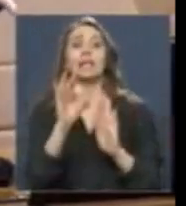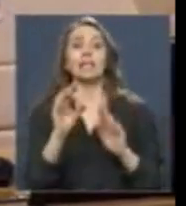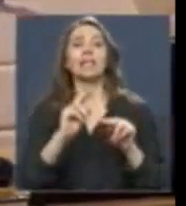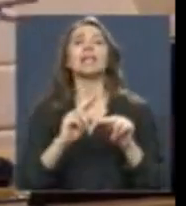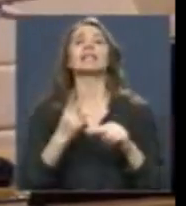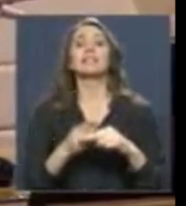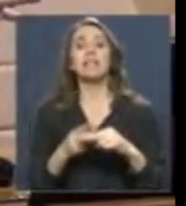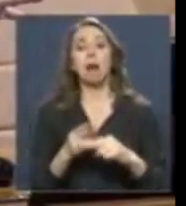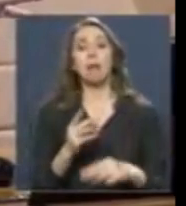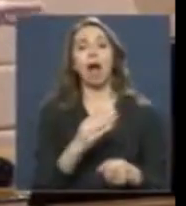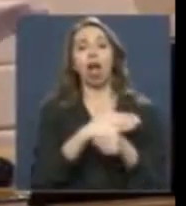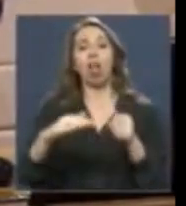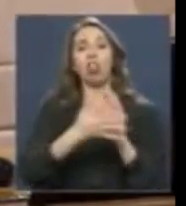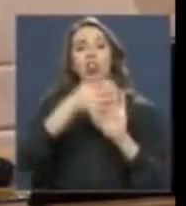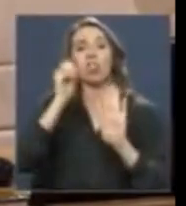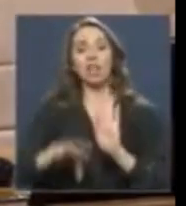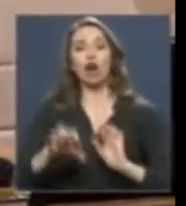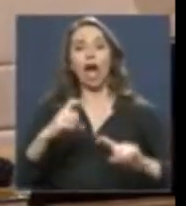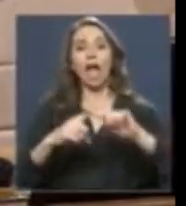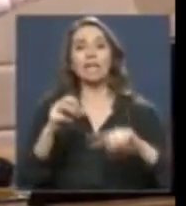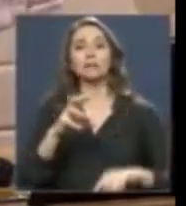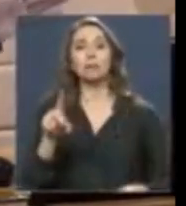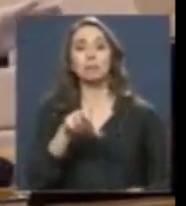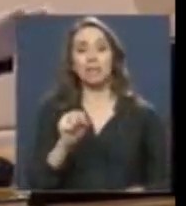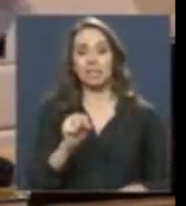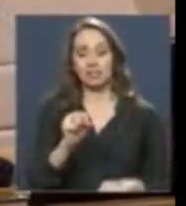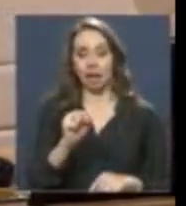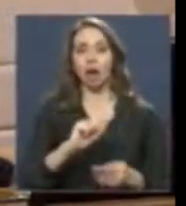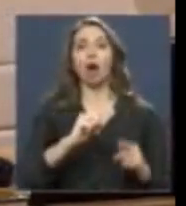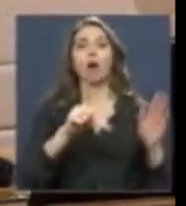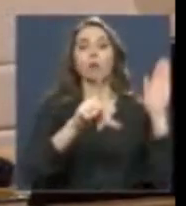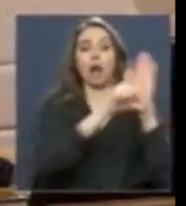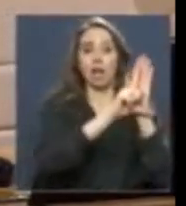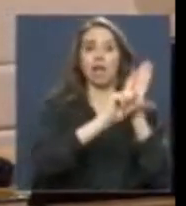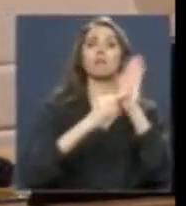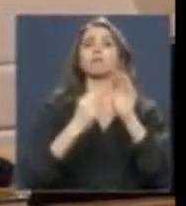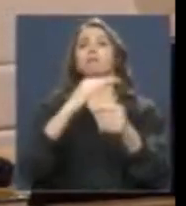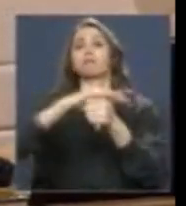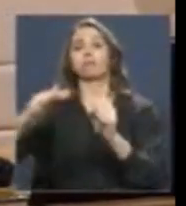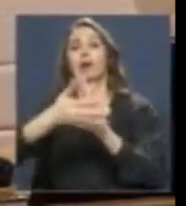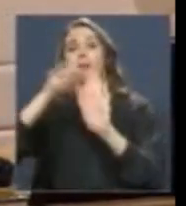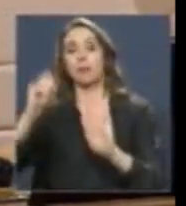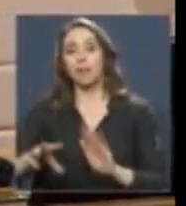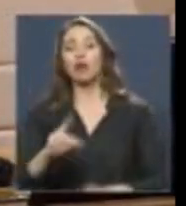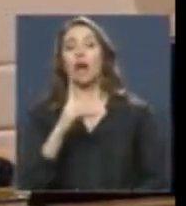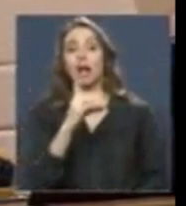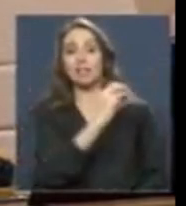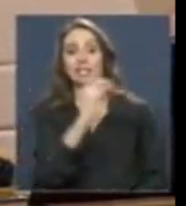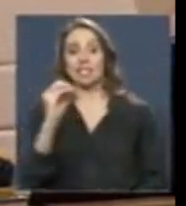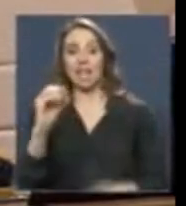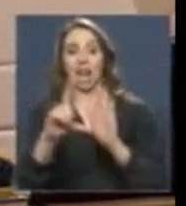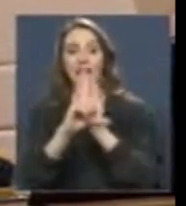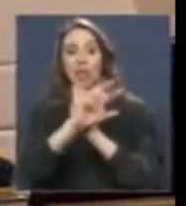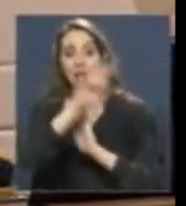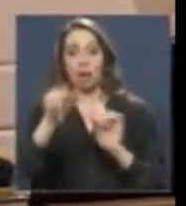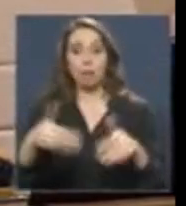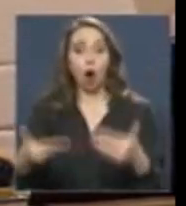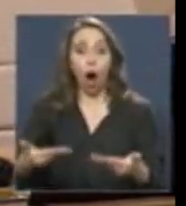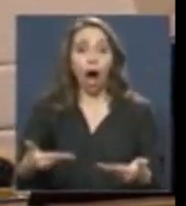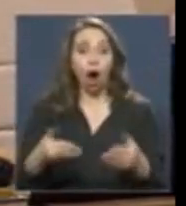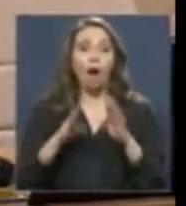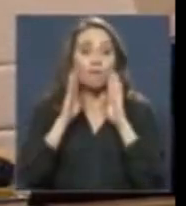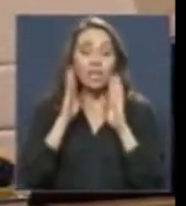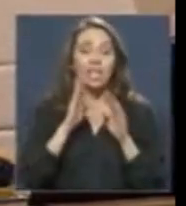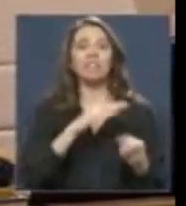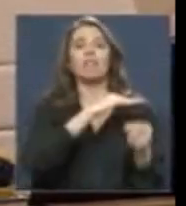de determinados cuerpos legales, como lo estamos haciendo ahora con estas 100 leyes de la República vigentes,